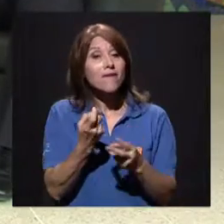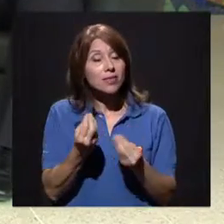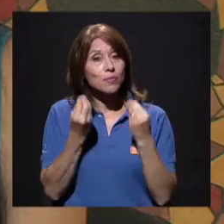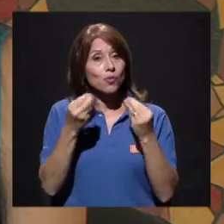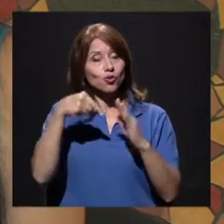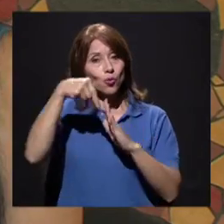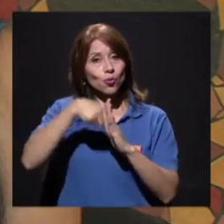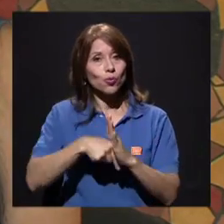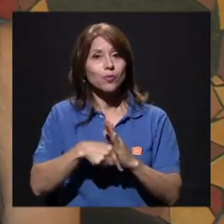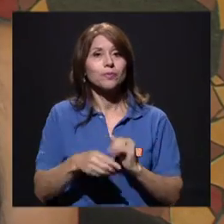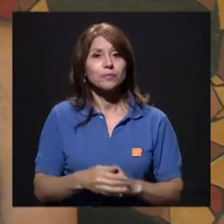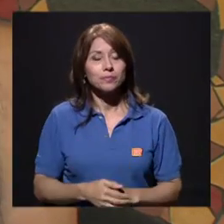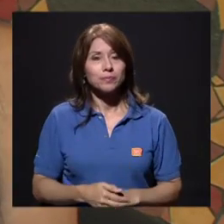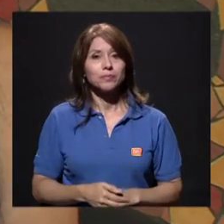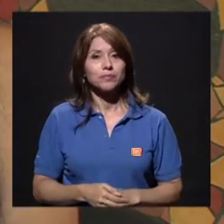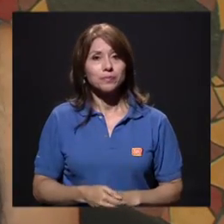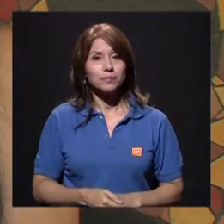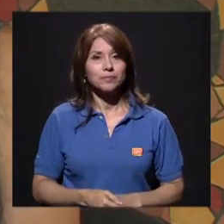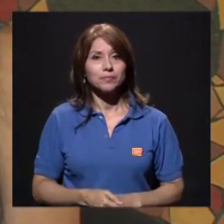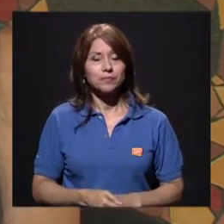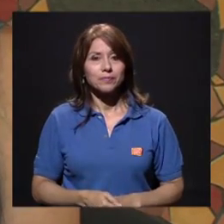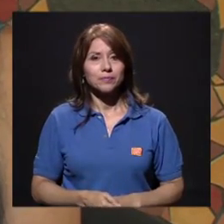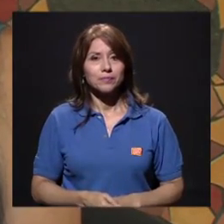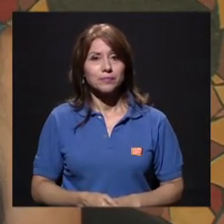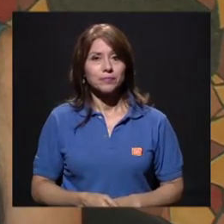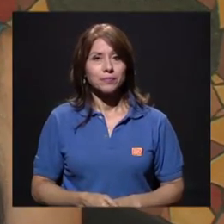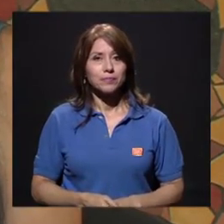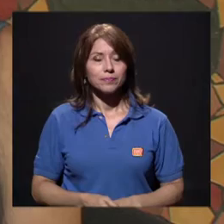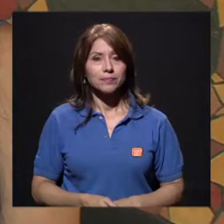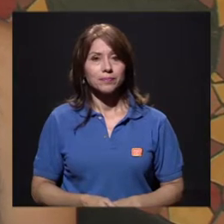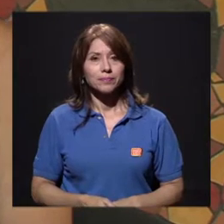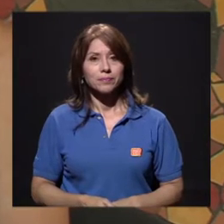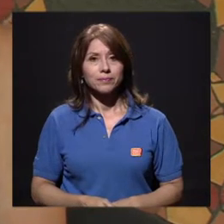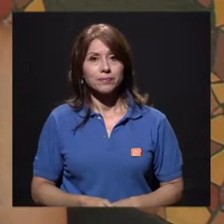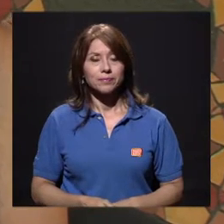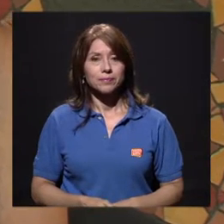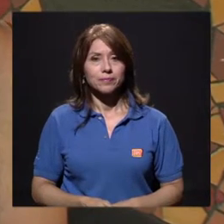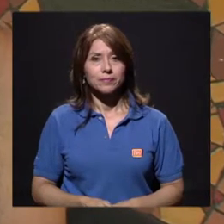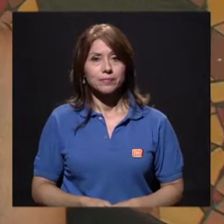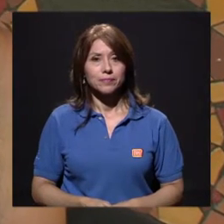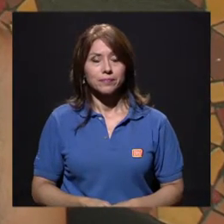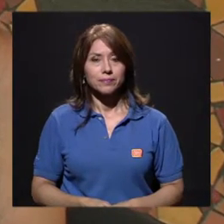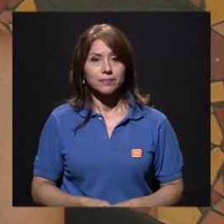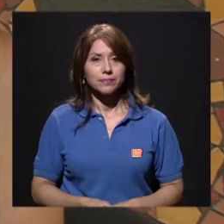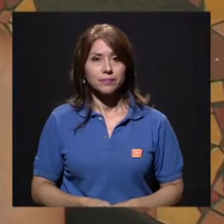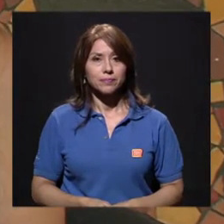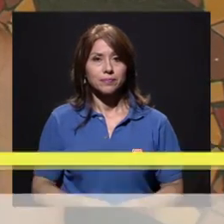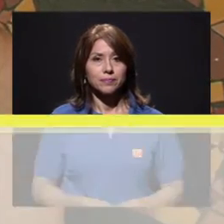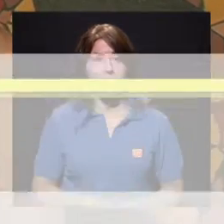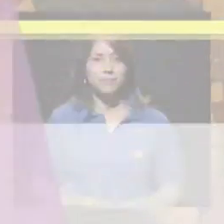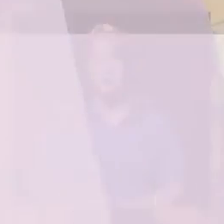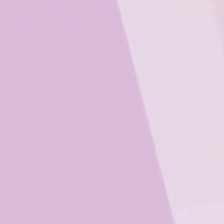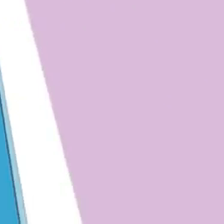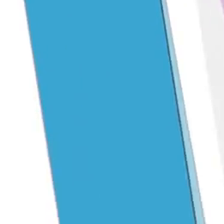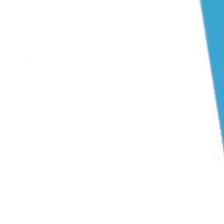aprender. Necesitamos ir a una pausa y ya volvemos con más del programa Vivir Mejor.